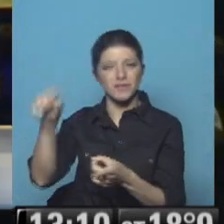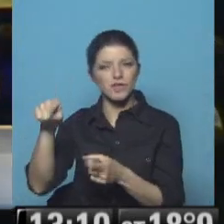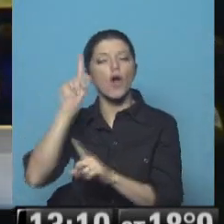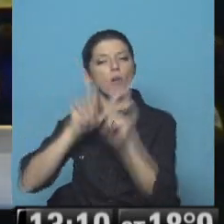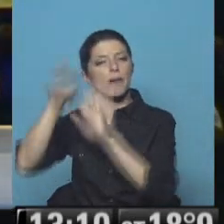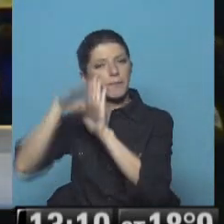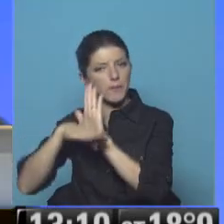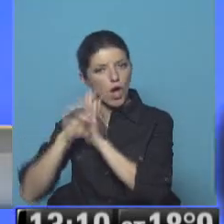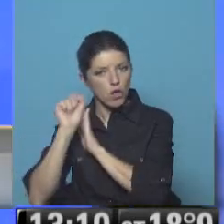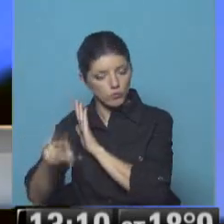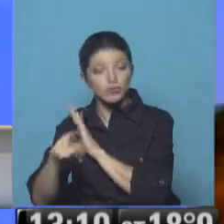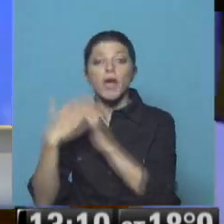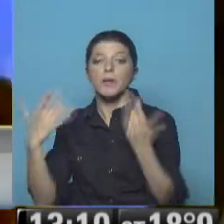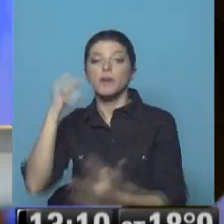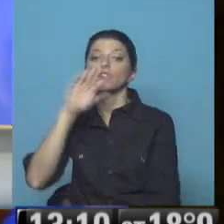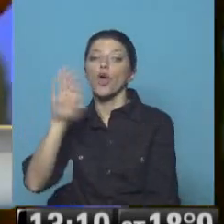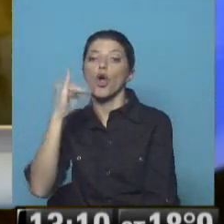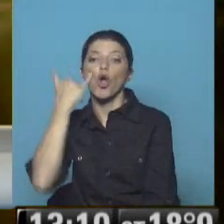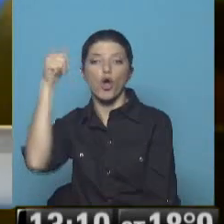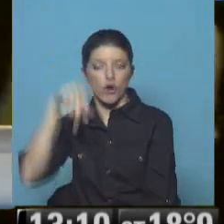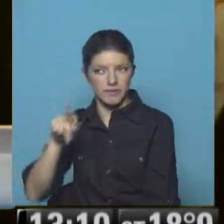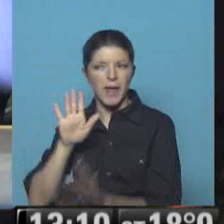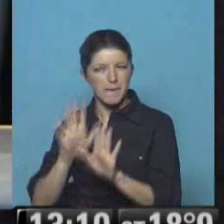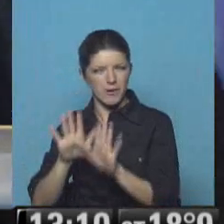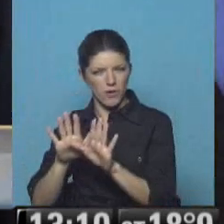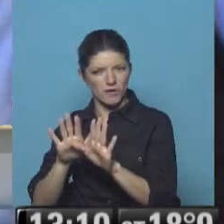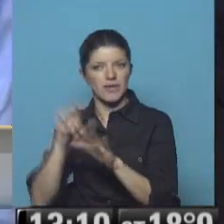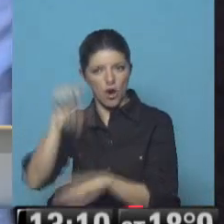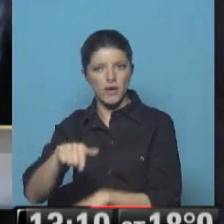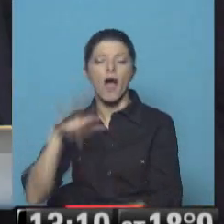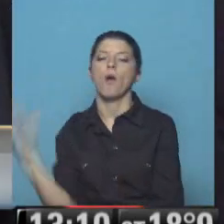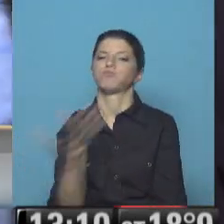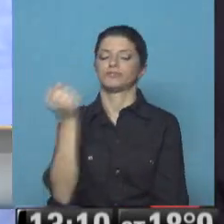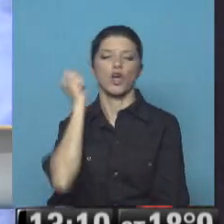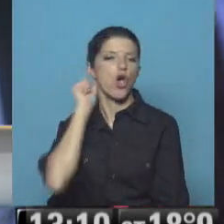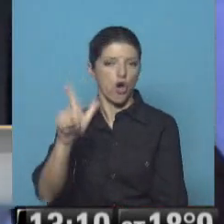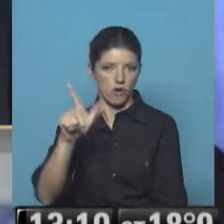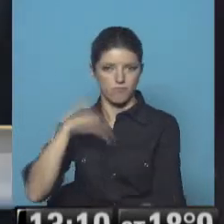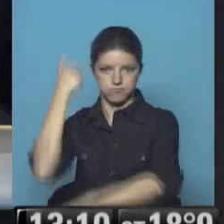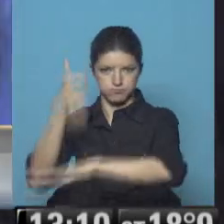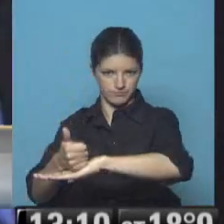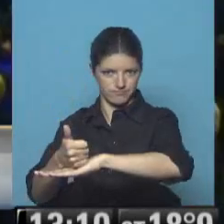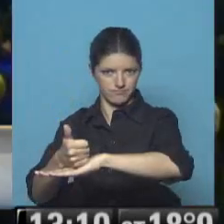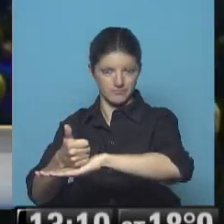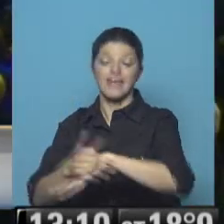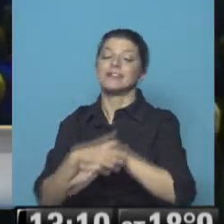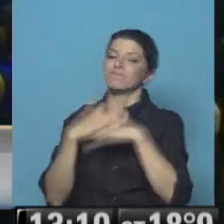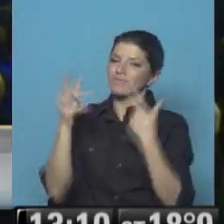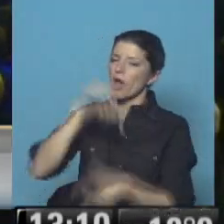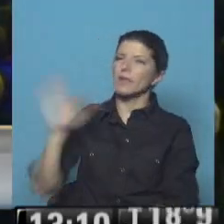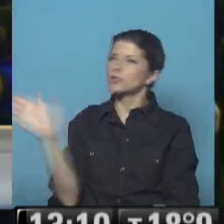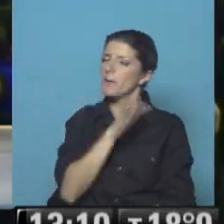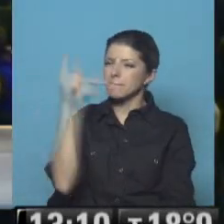particulares que hizo que Jeremy Corbyn esperara su oportunidad ahora es la oportunidad claro la gran pregunta